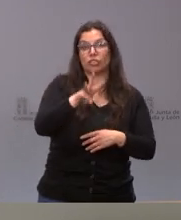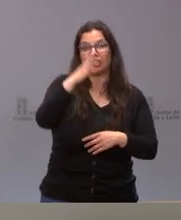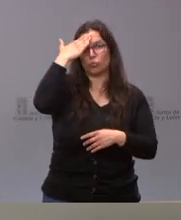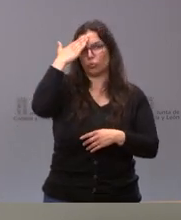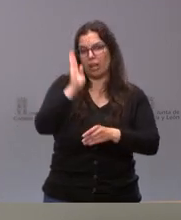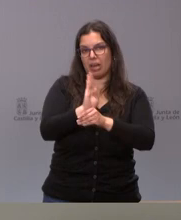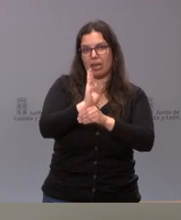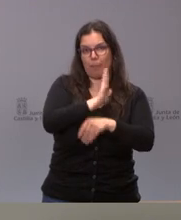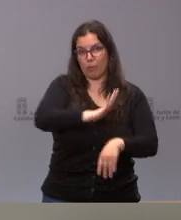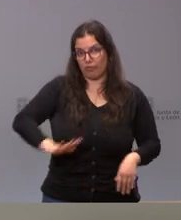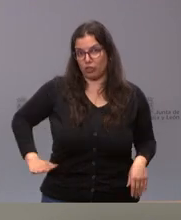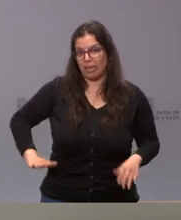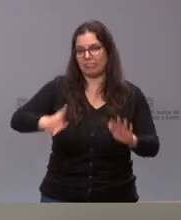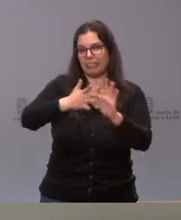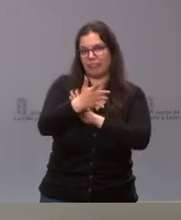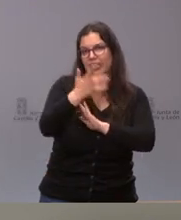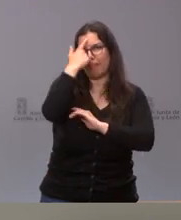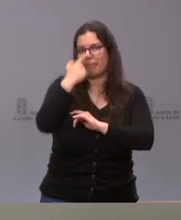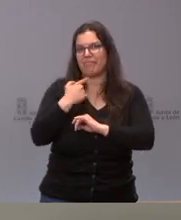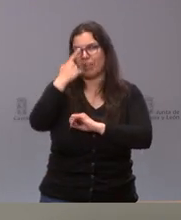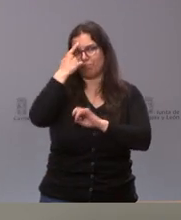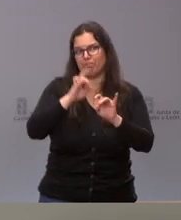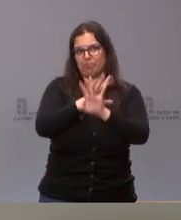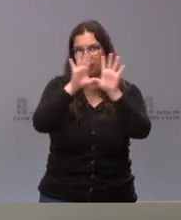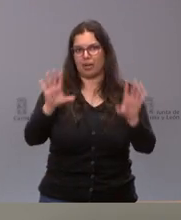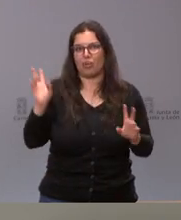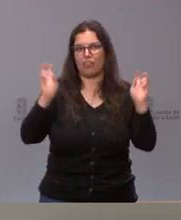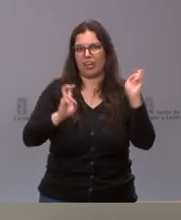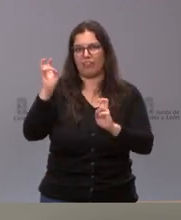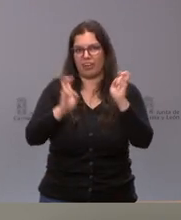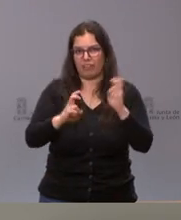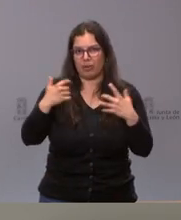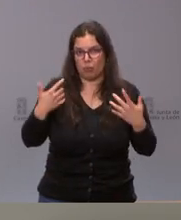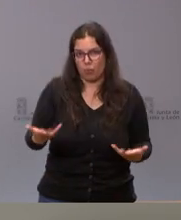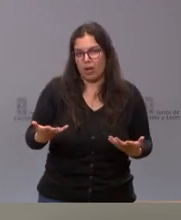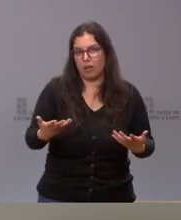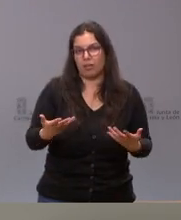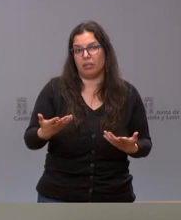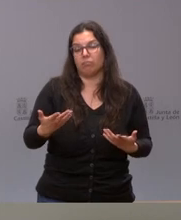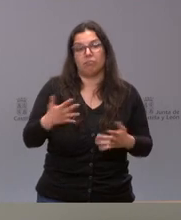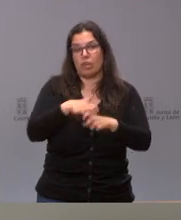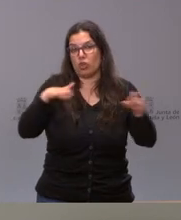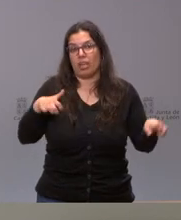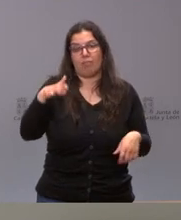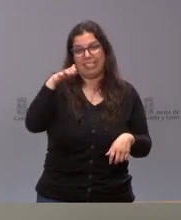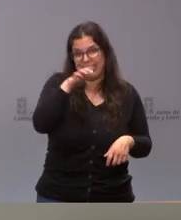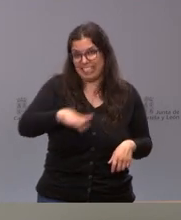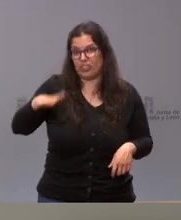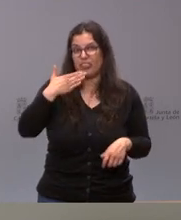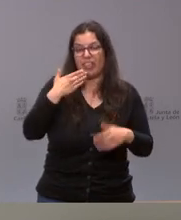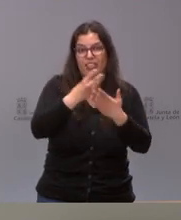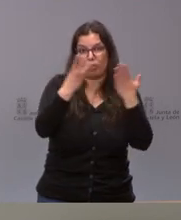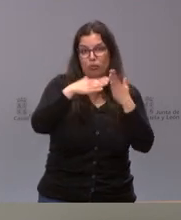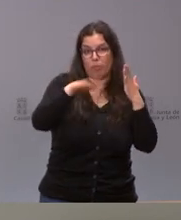hace una idea muy clara de cuál es el perfil de las personas que están viniendo a nuestra comunidad autónoma procedentes de Ucrania, que básicamente son menores y mujeres